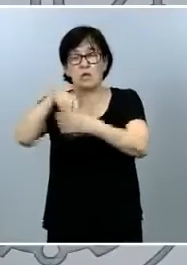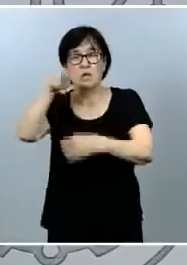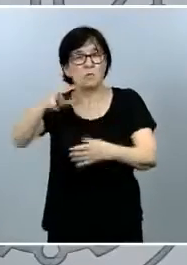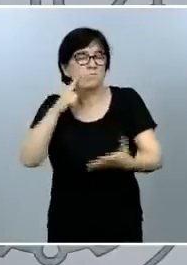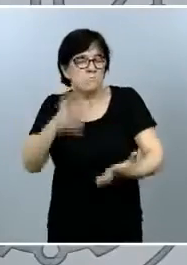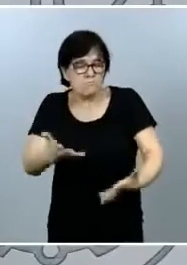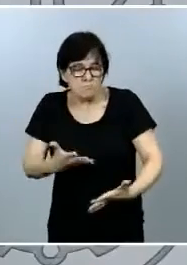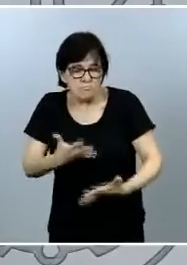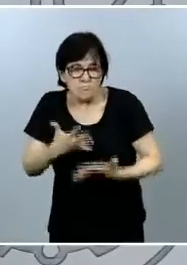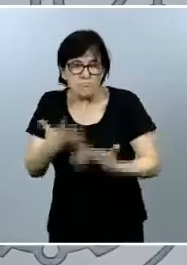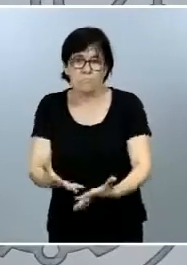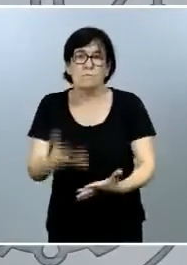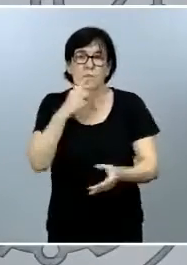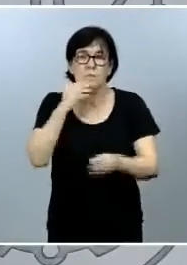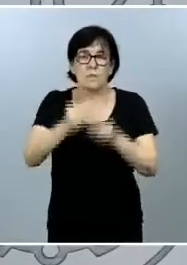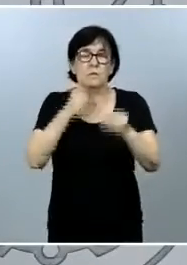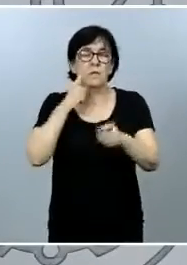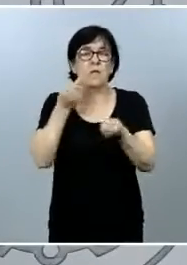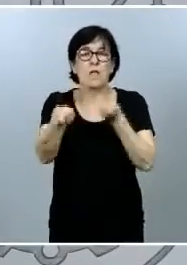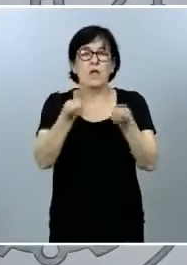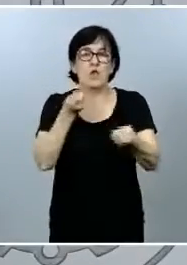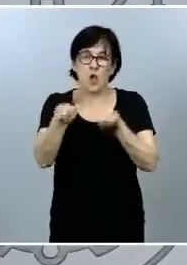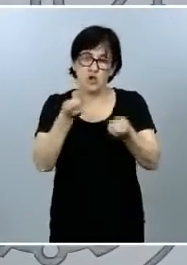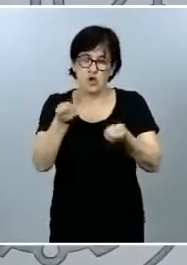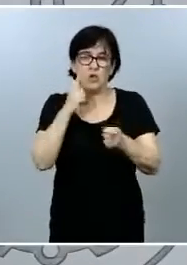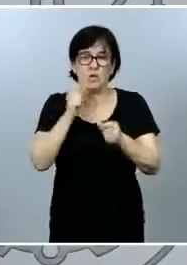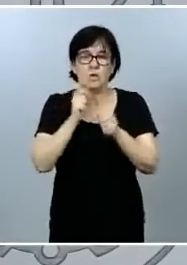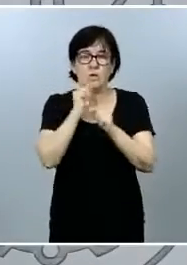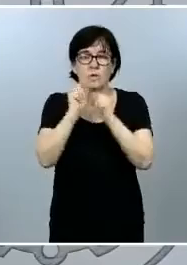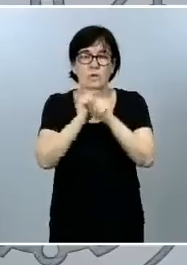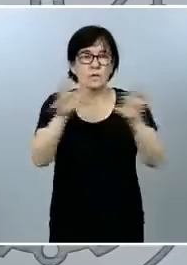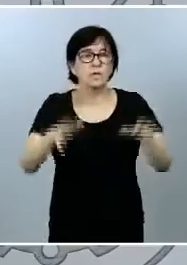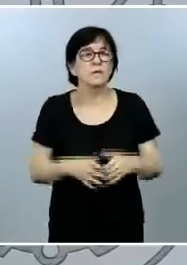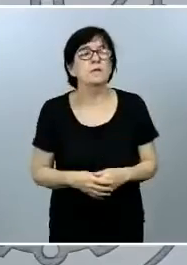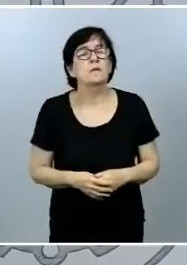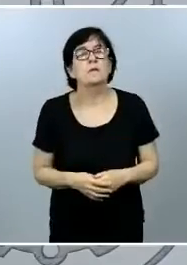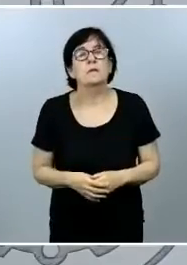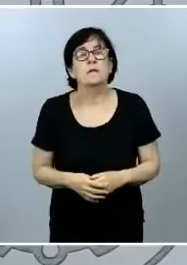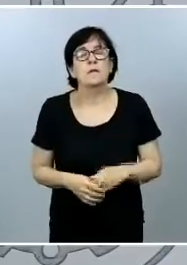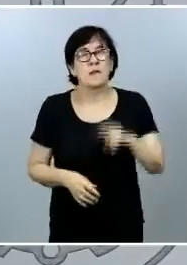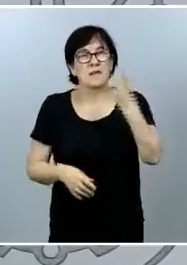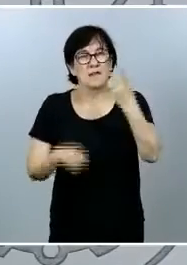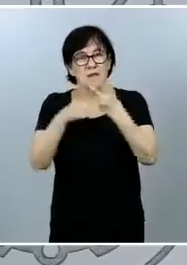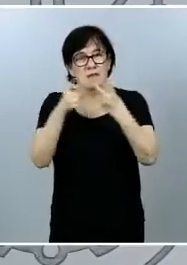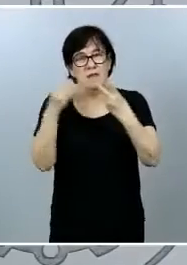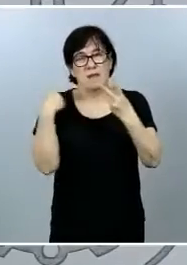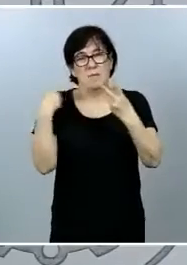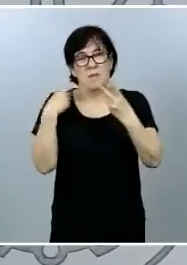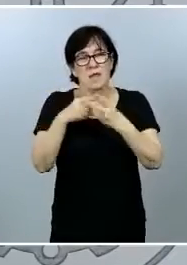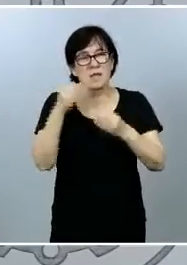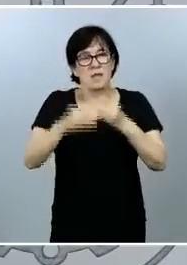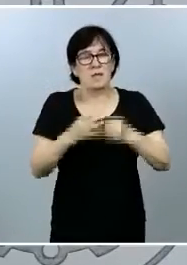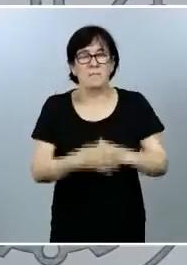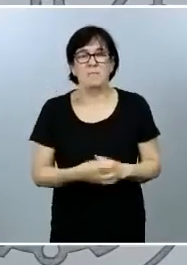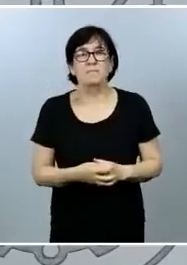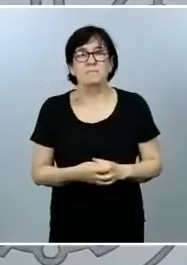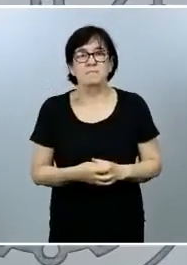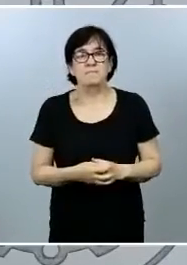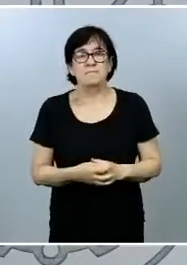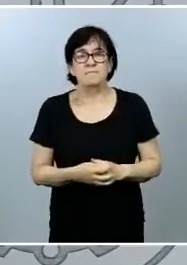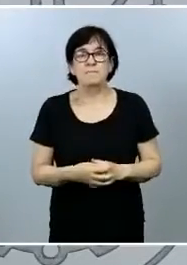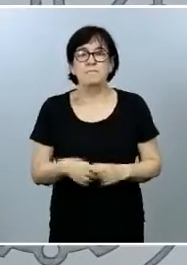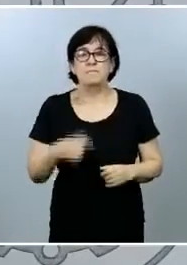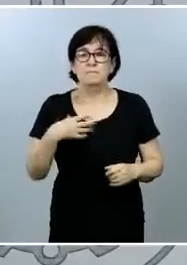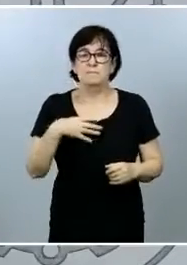entregados al control de la pandemia en relación con la segunda pregunta que me hacía le puedo decir